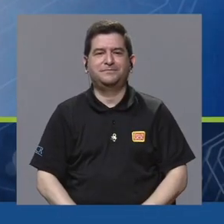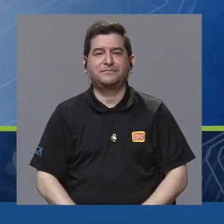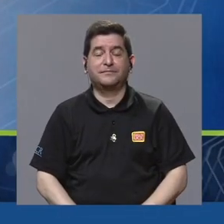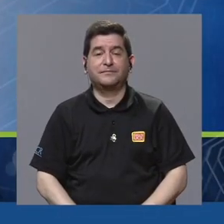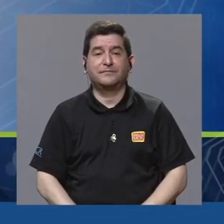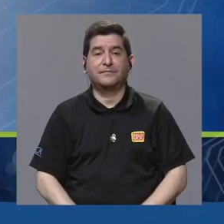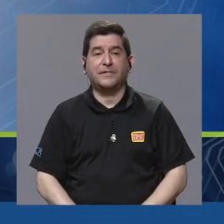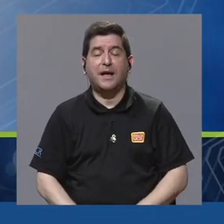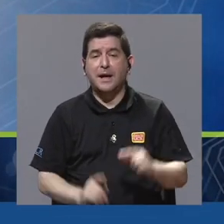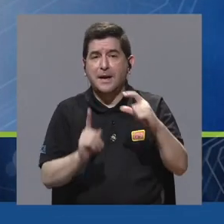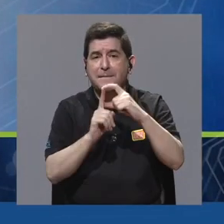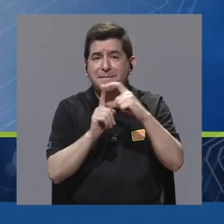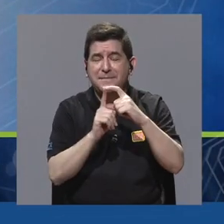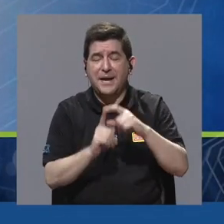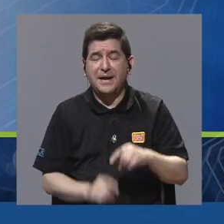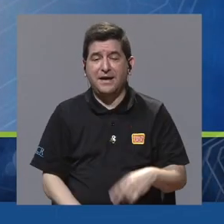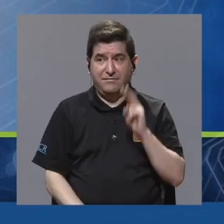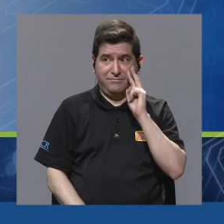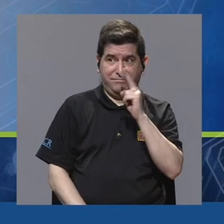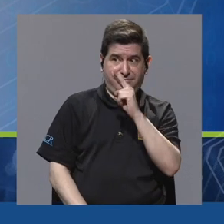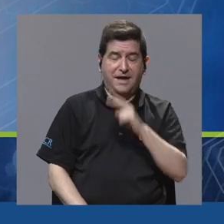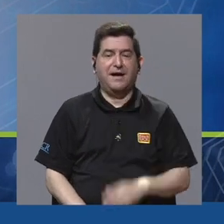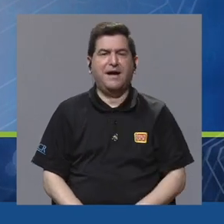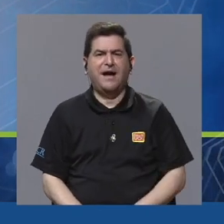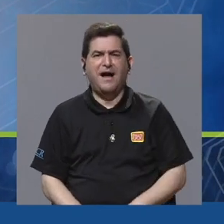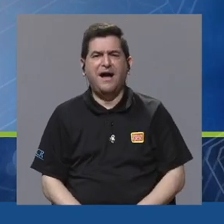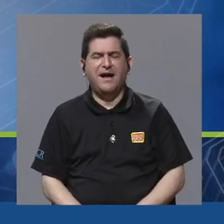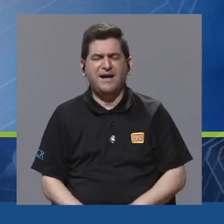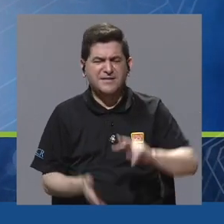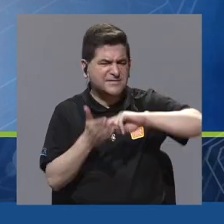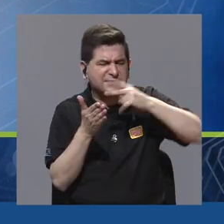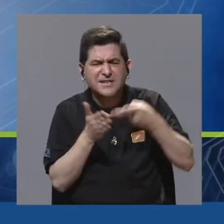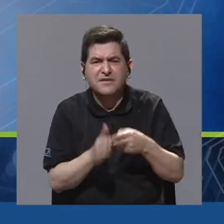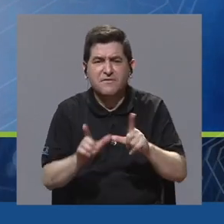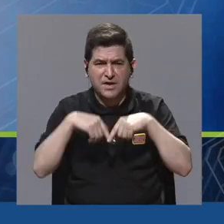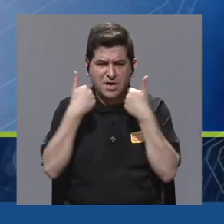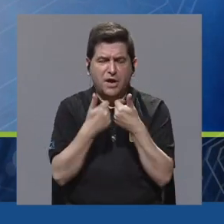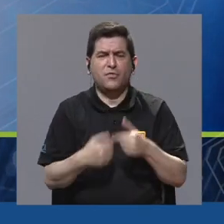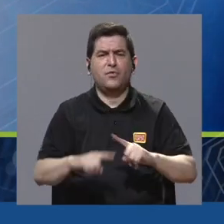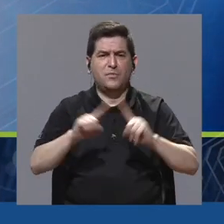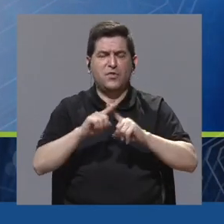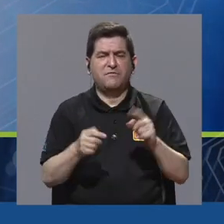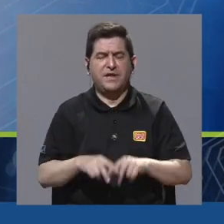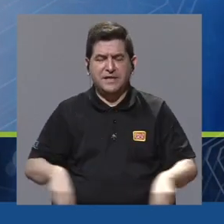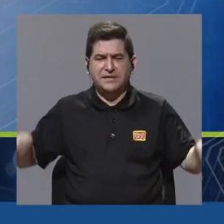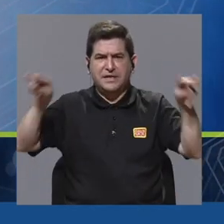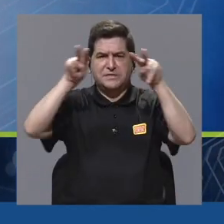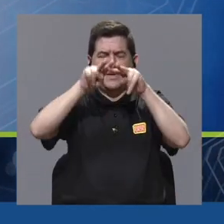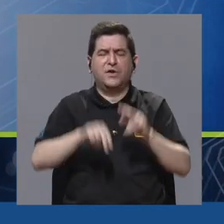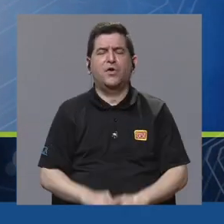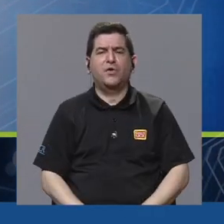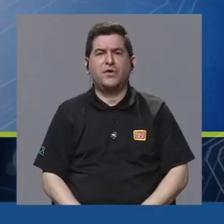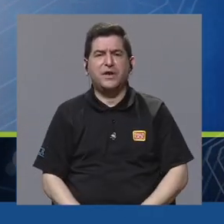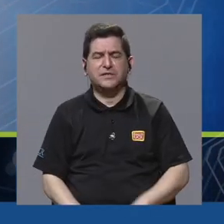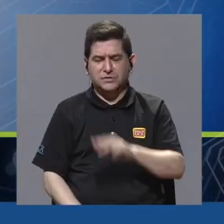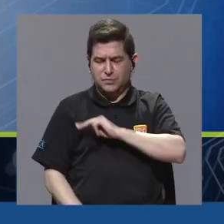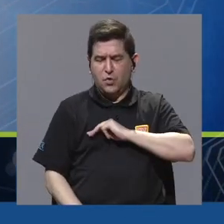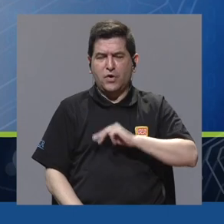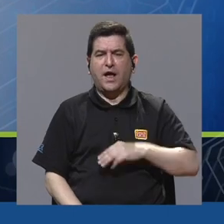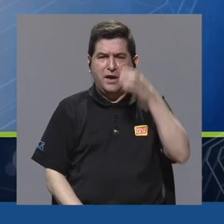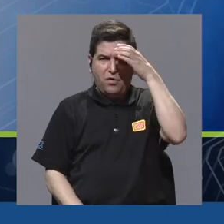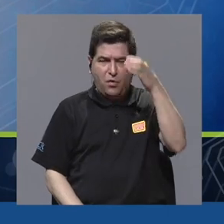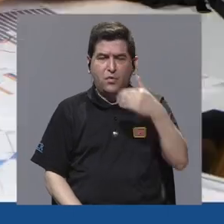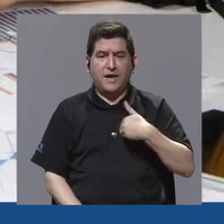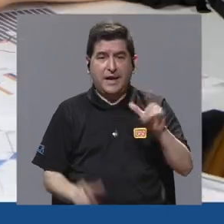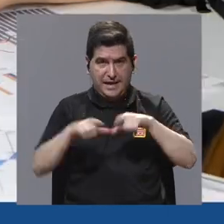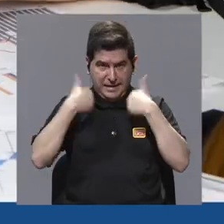Bien, la palabra acervo es un sustantivo y se refiere al conjunto de bienes o valores morales o culturales que pertenecen a un